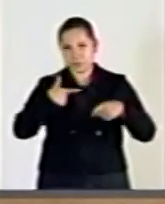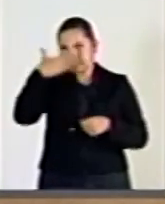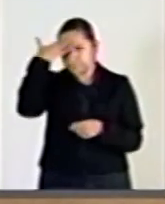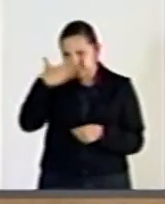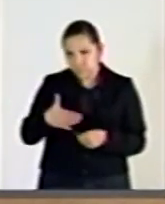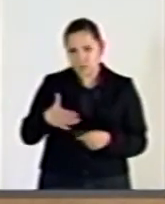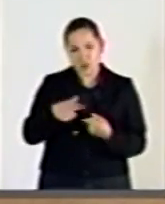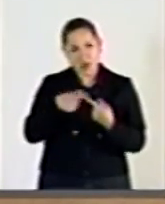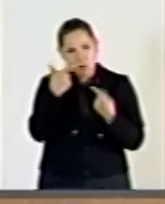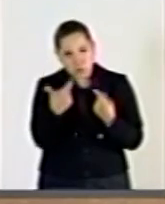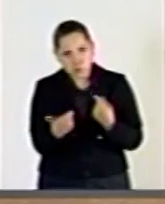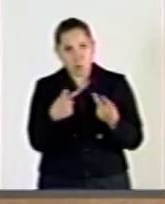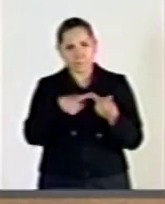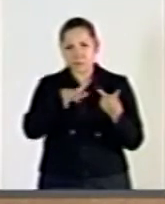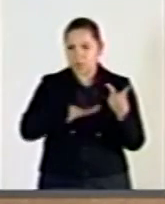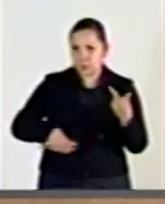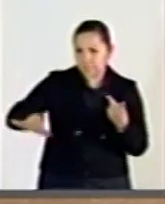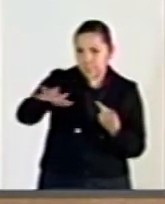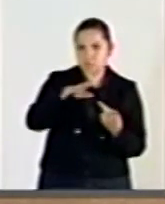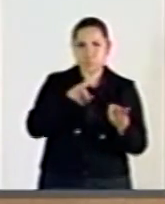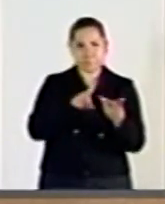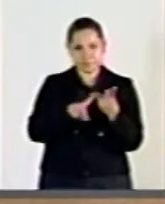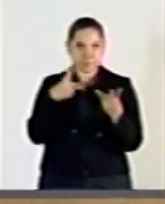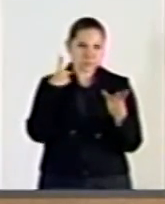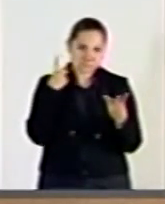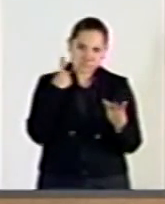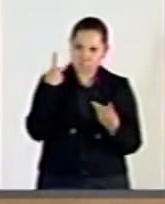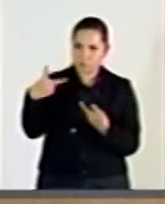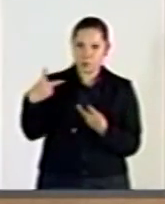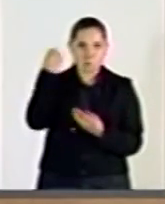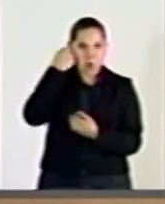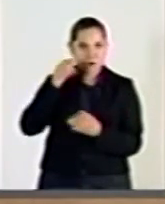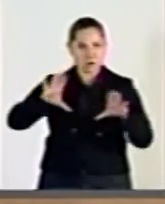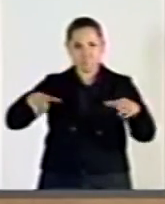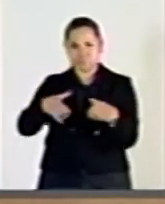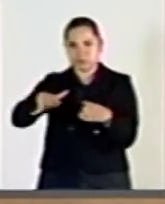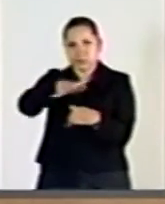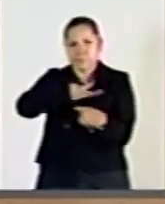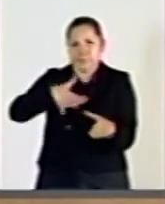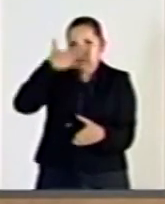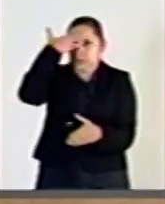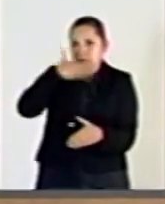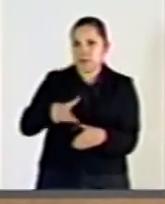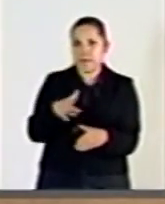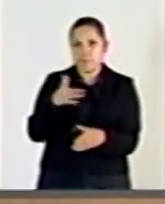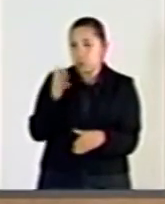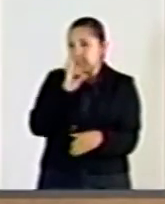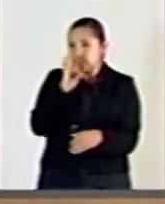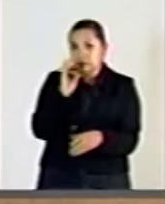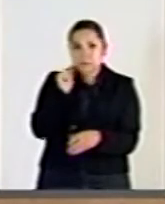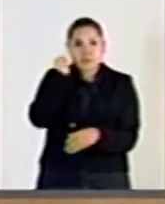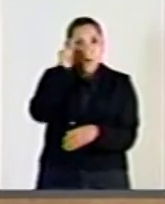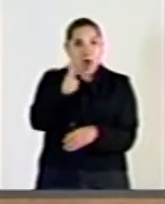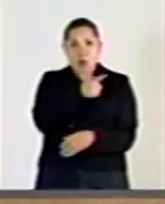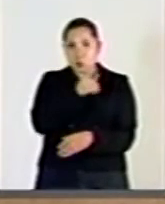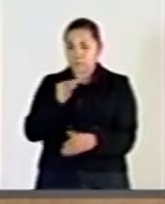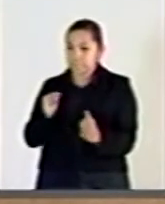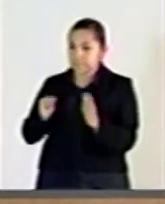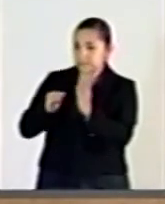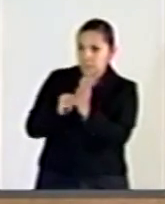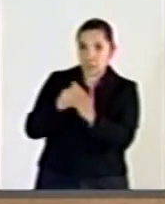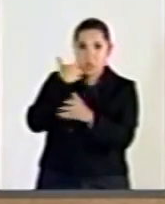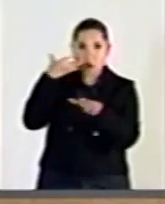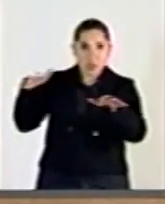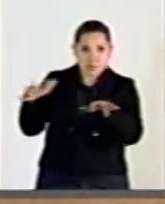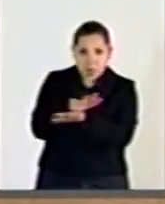y económico de Oaxaca. Cada decisión que se asuma y acción que se implemente deberá realizarse con